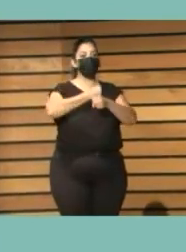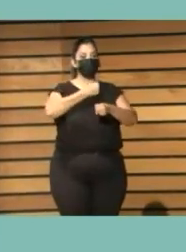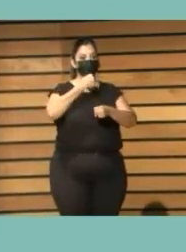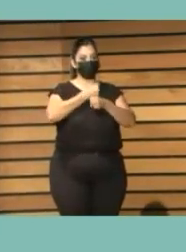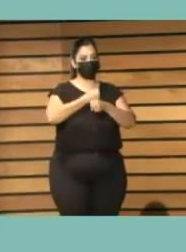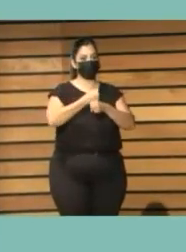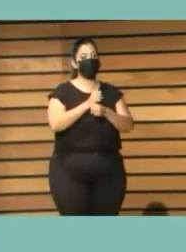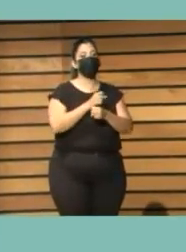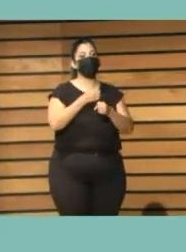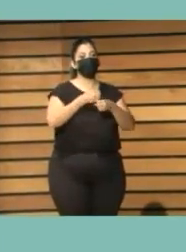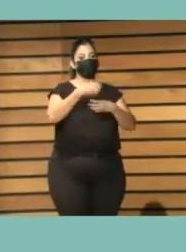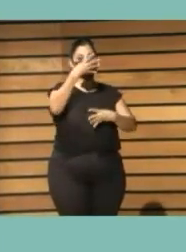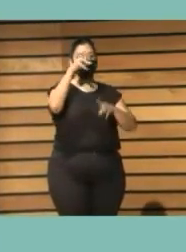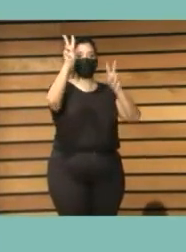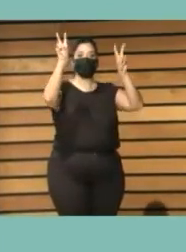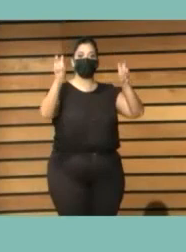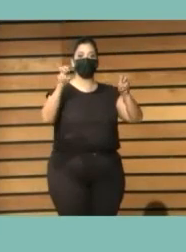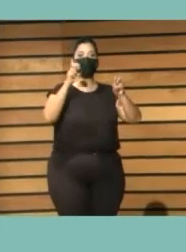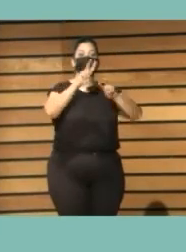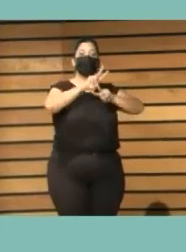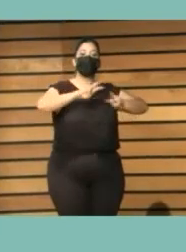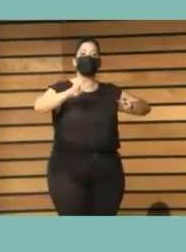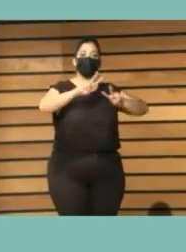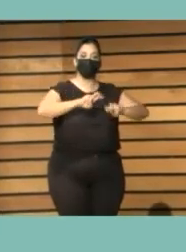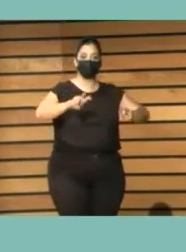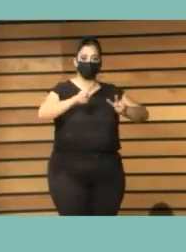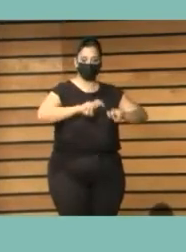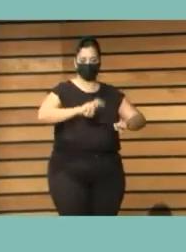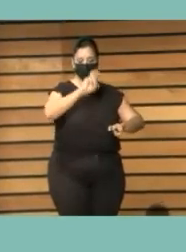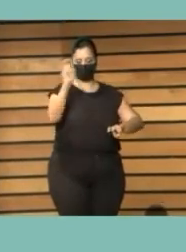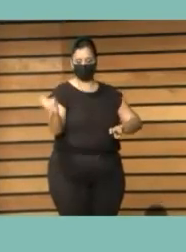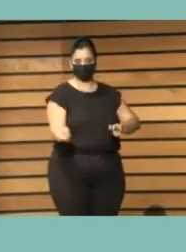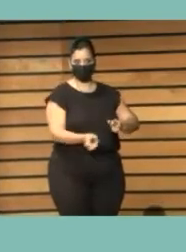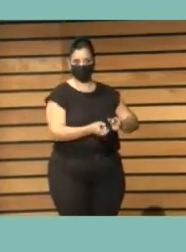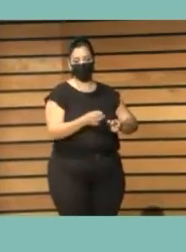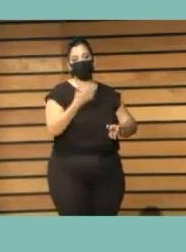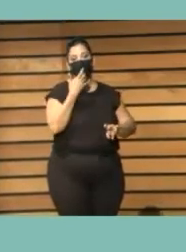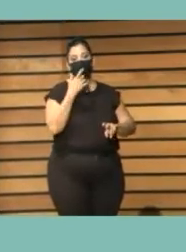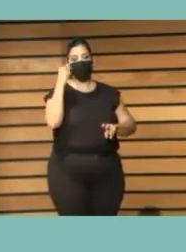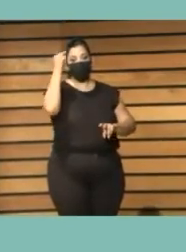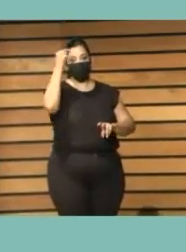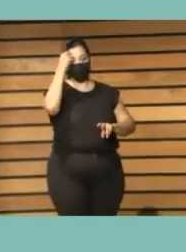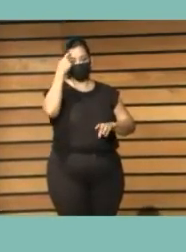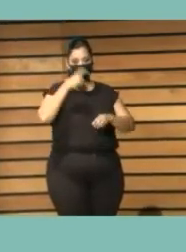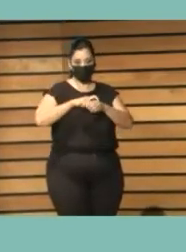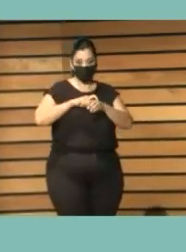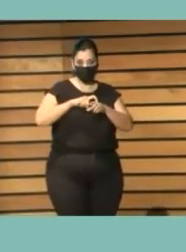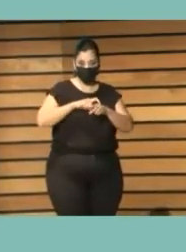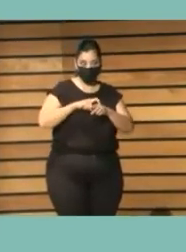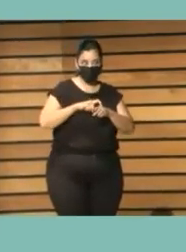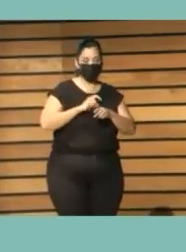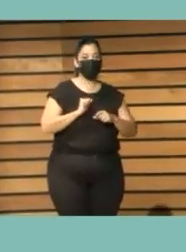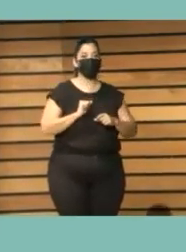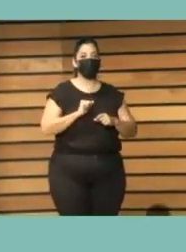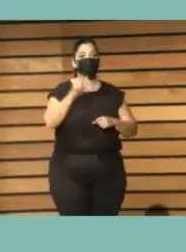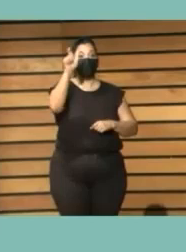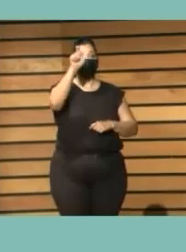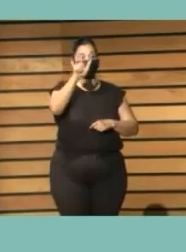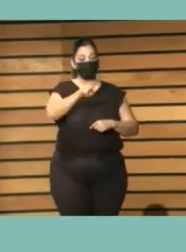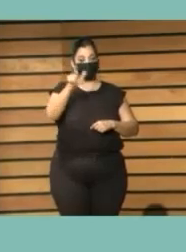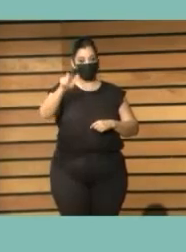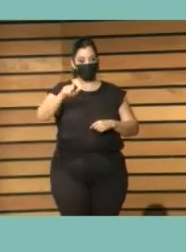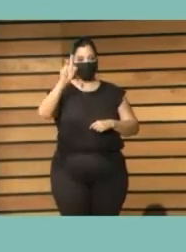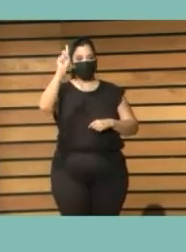estructura de investigación multidisciplinar con psicólogos, con personas del